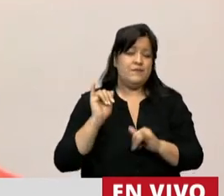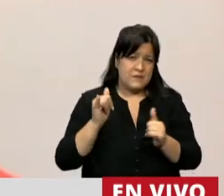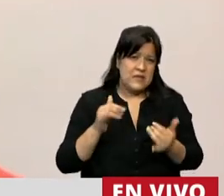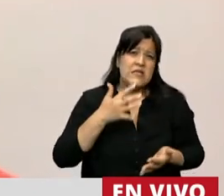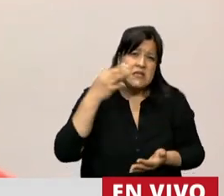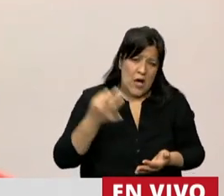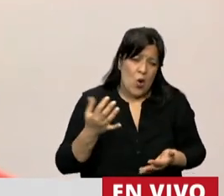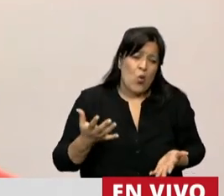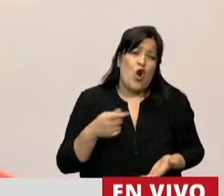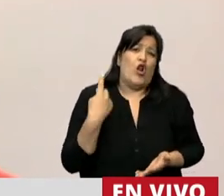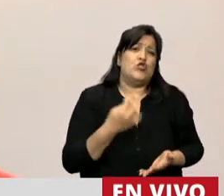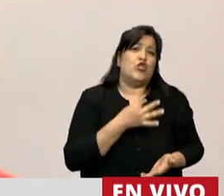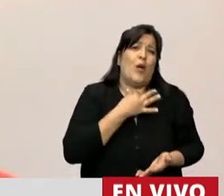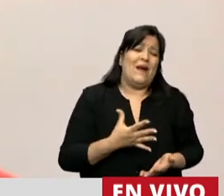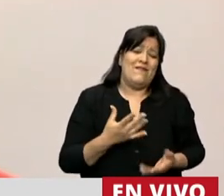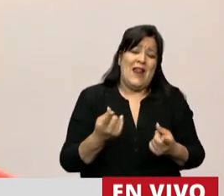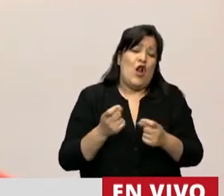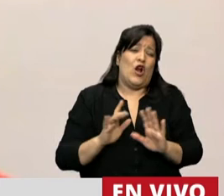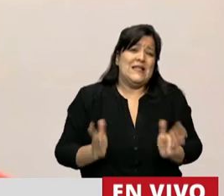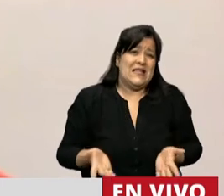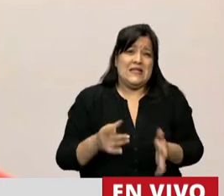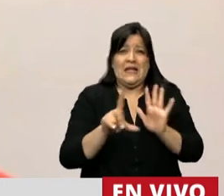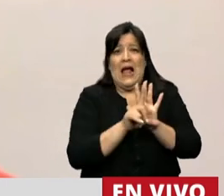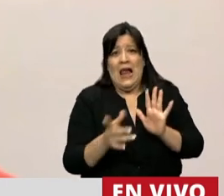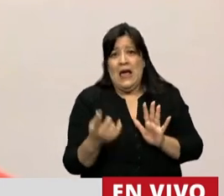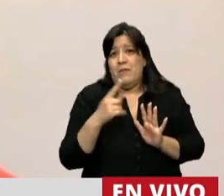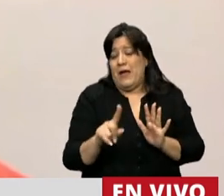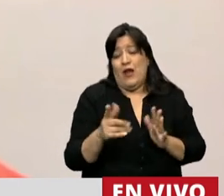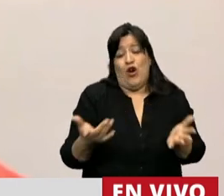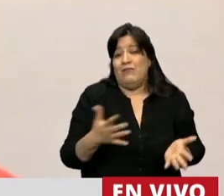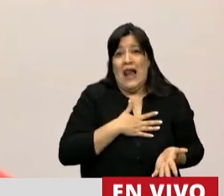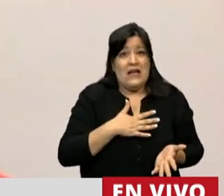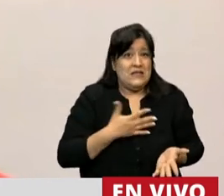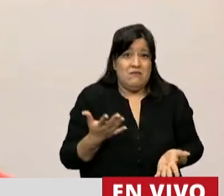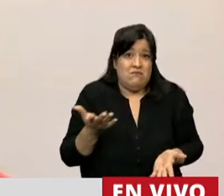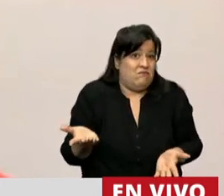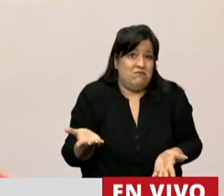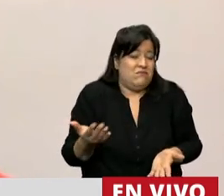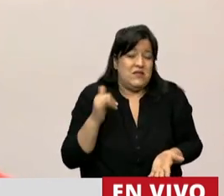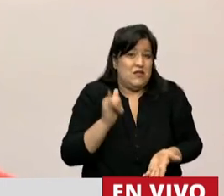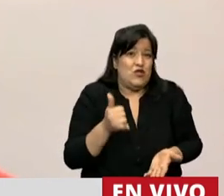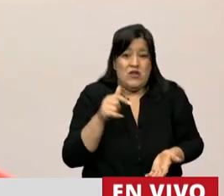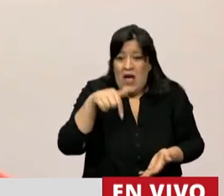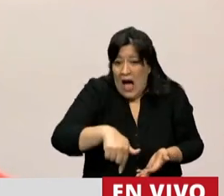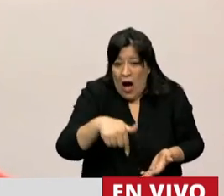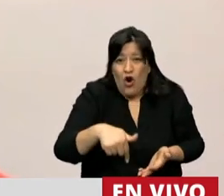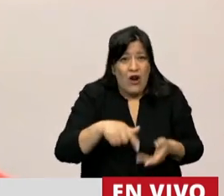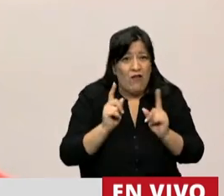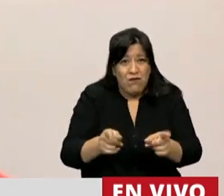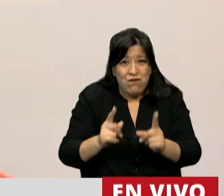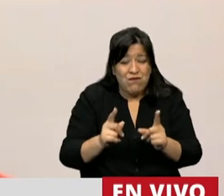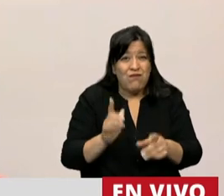hubiéramos preferido no necesitar esta ley. Pero lamentablemente, aún en la